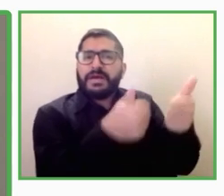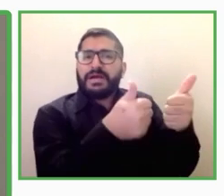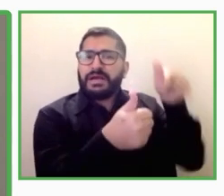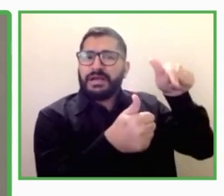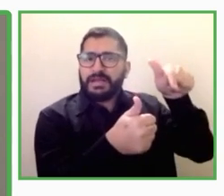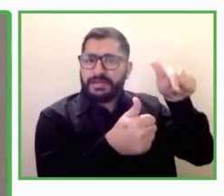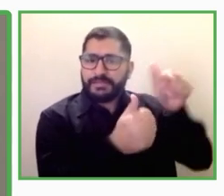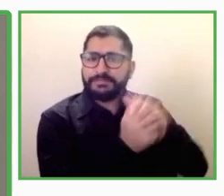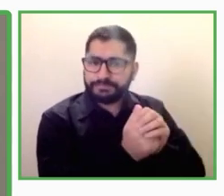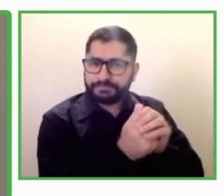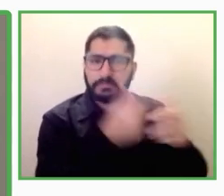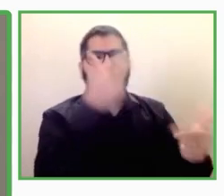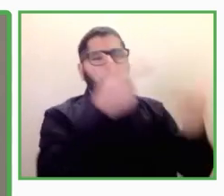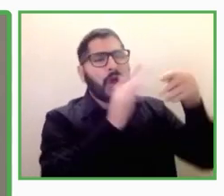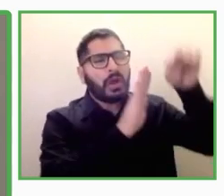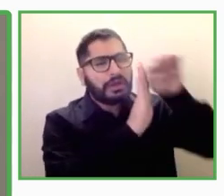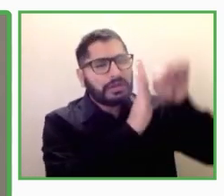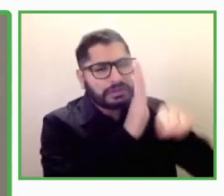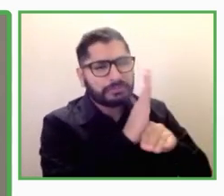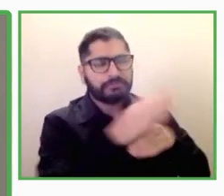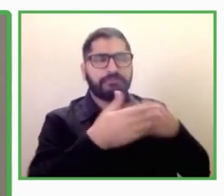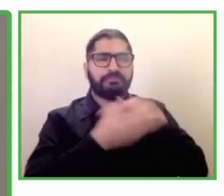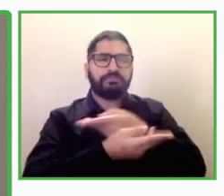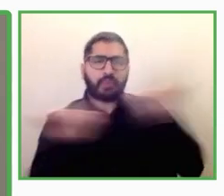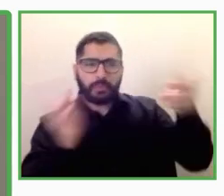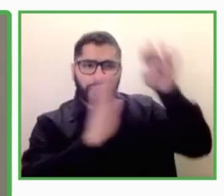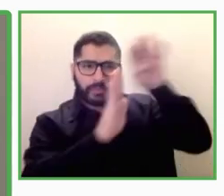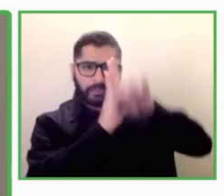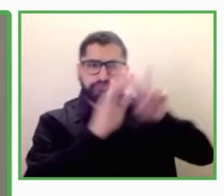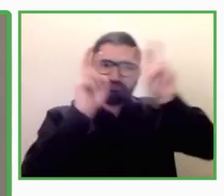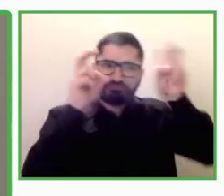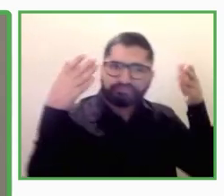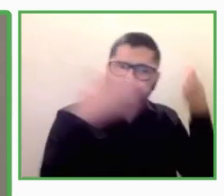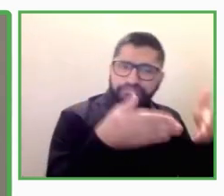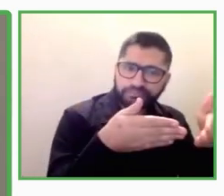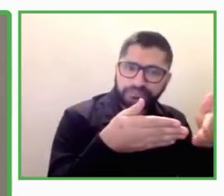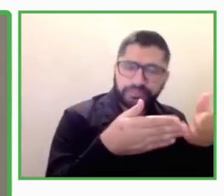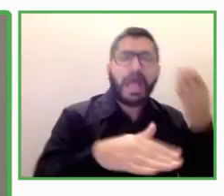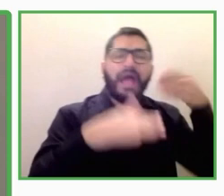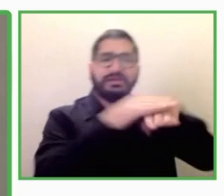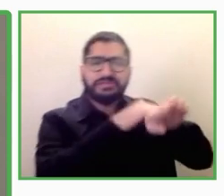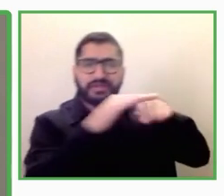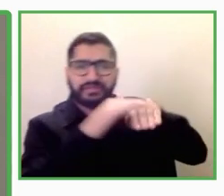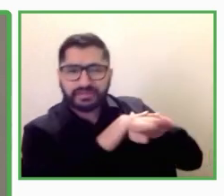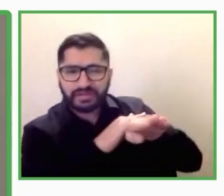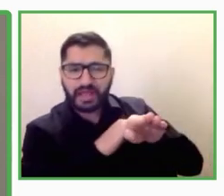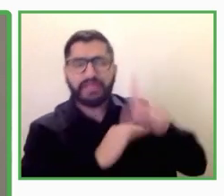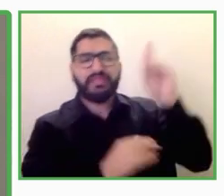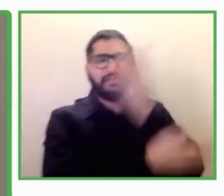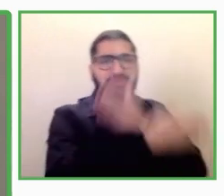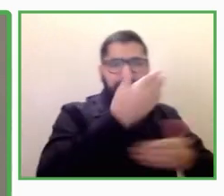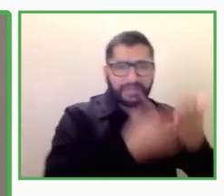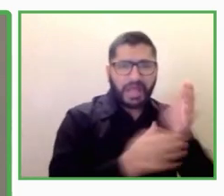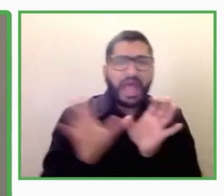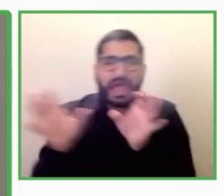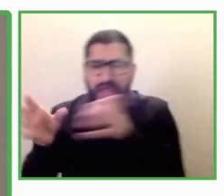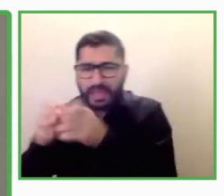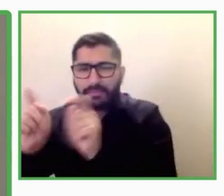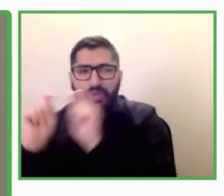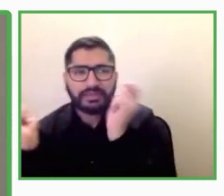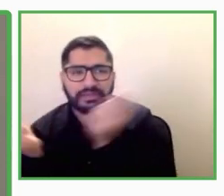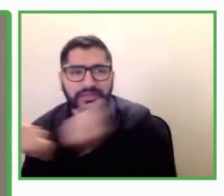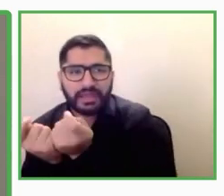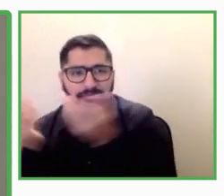trabajado en la mejora de la empleabilidad de las personas con discapacidad tanto en España como fuera de España. Desde